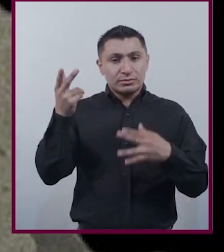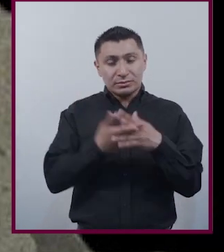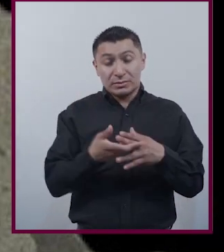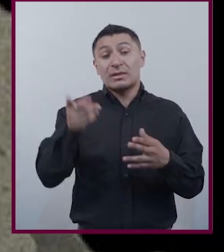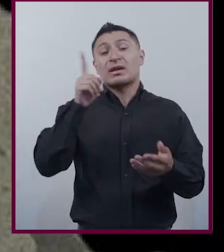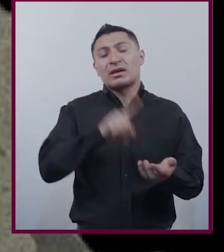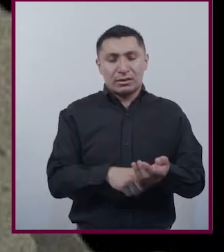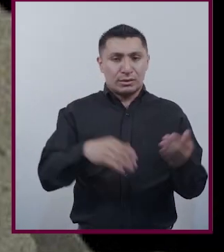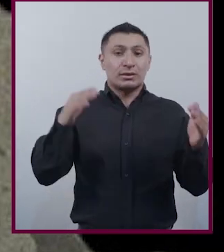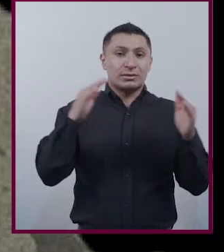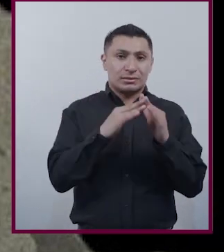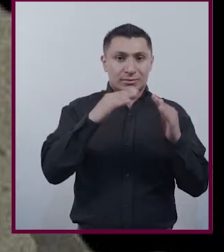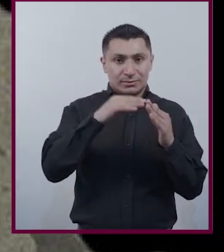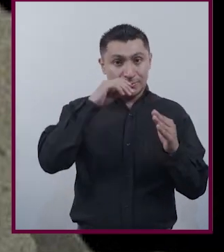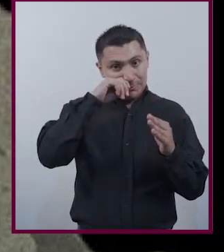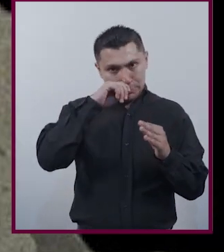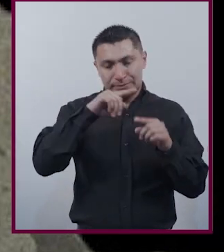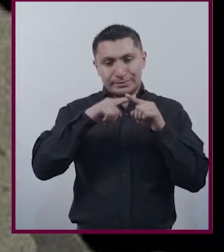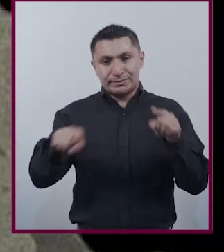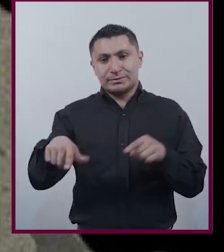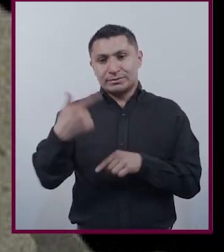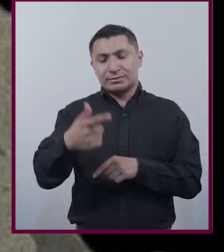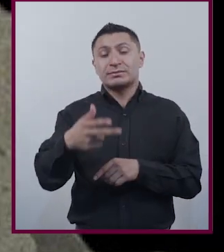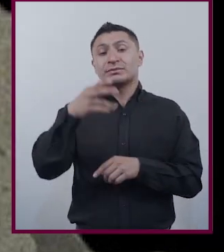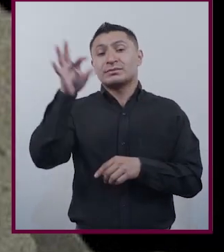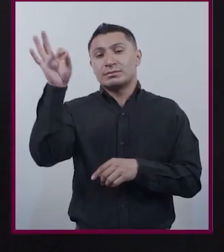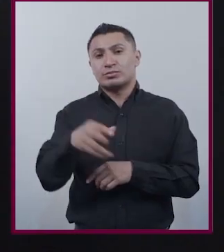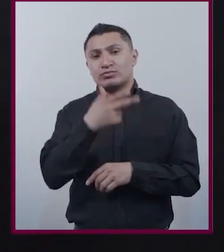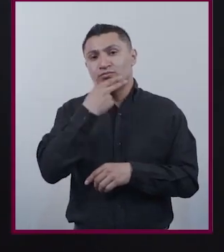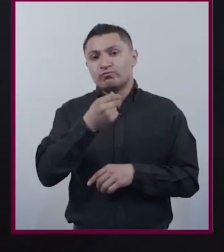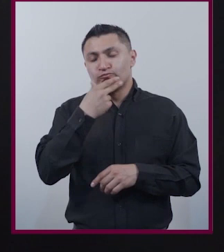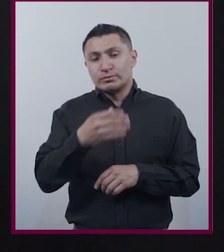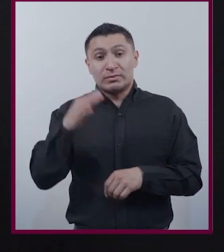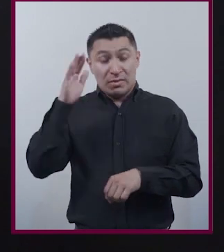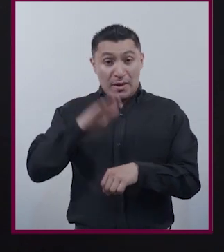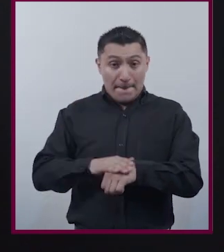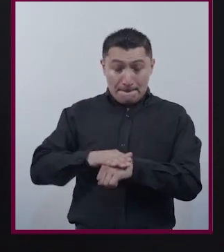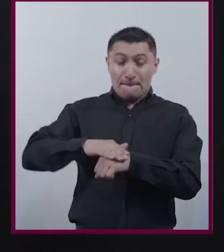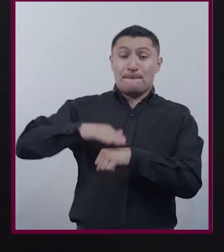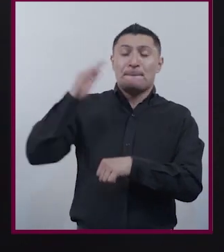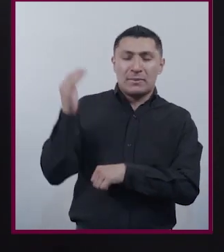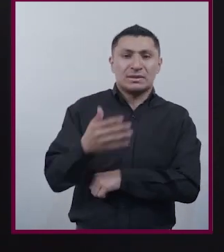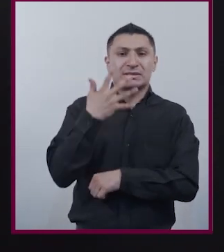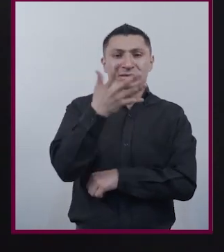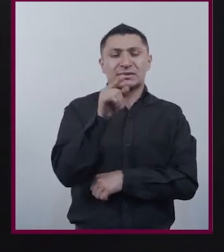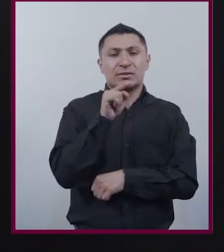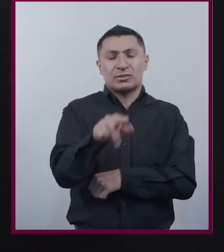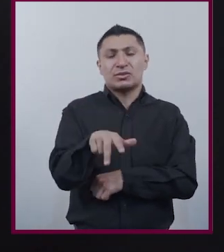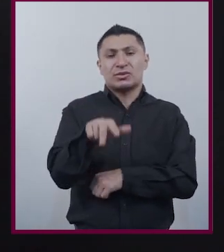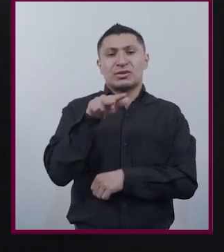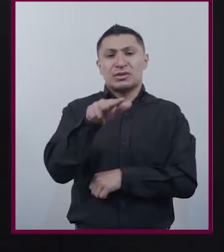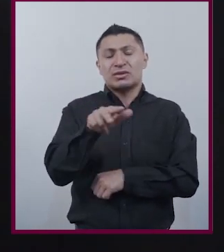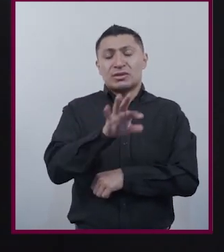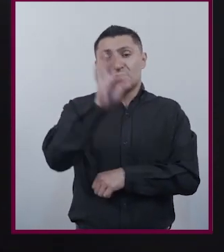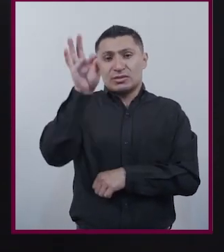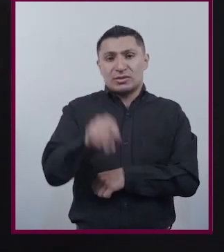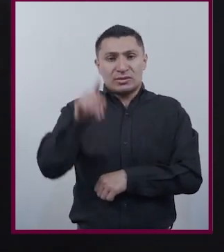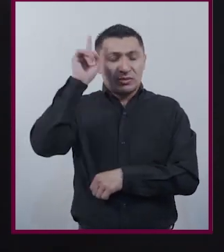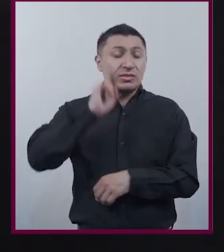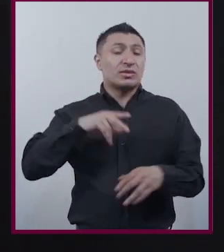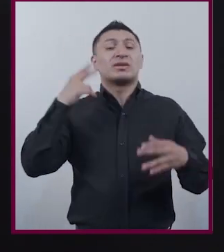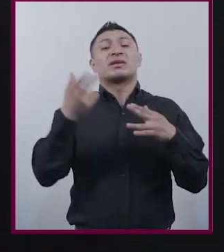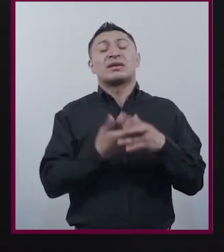En su vivienda En comparación Con 12% De varones Más aún 5.18% De mujeres